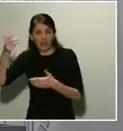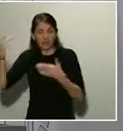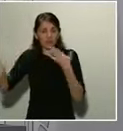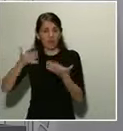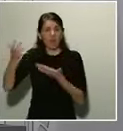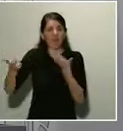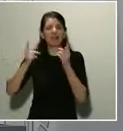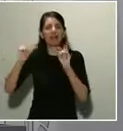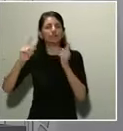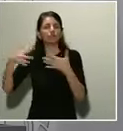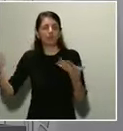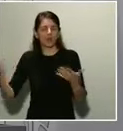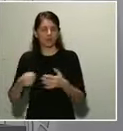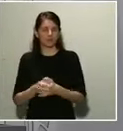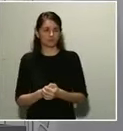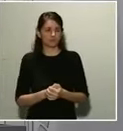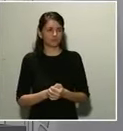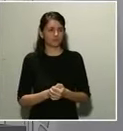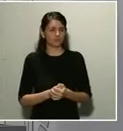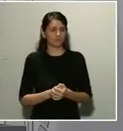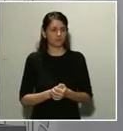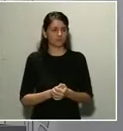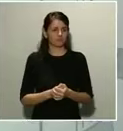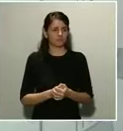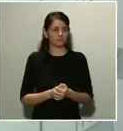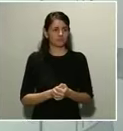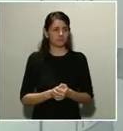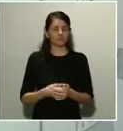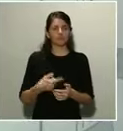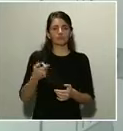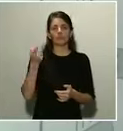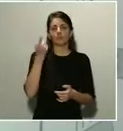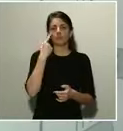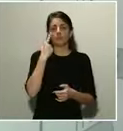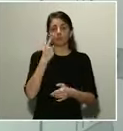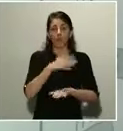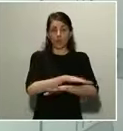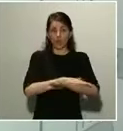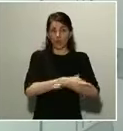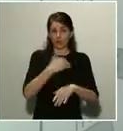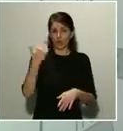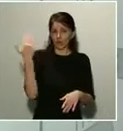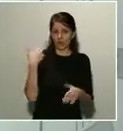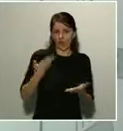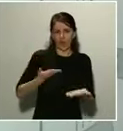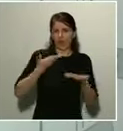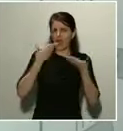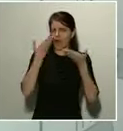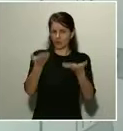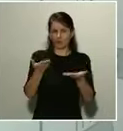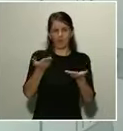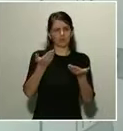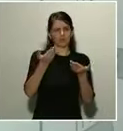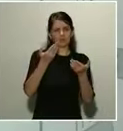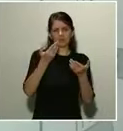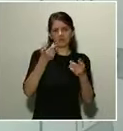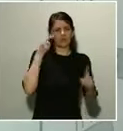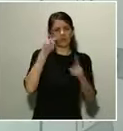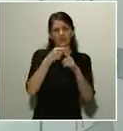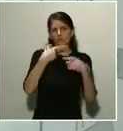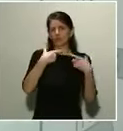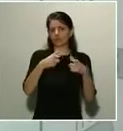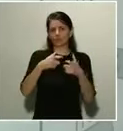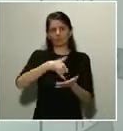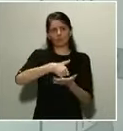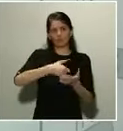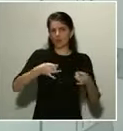Bueno, el Gobierno ya ha planteado algunas ayudas para los sectores más vulnerables y aquellos que también puedan verse